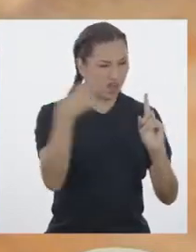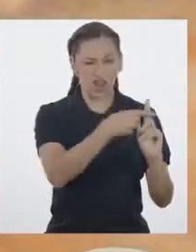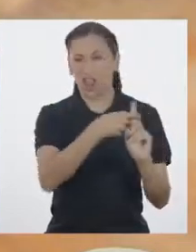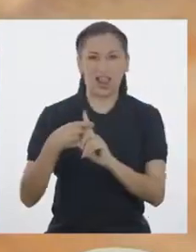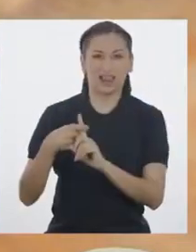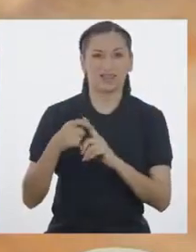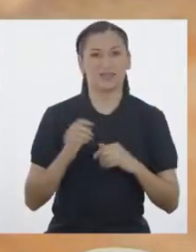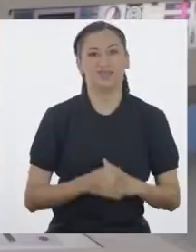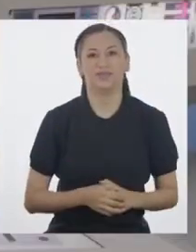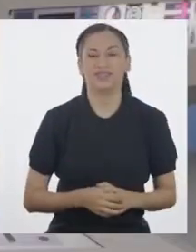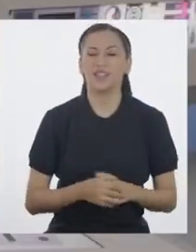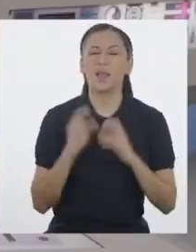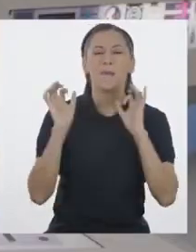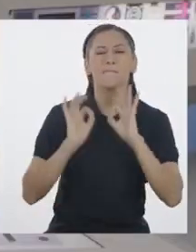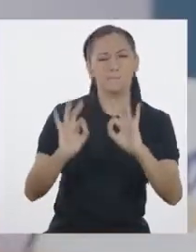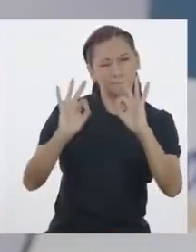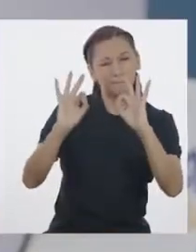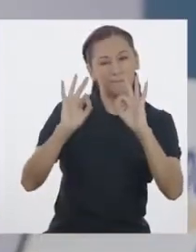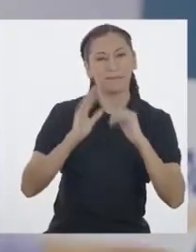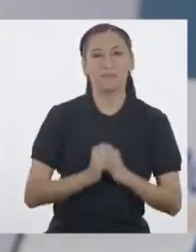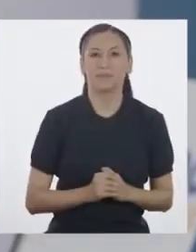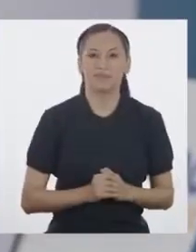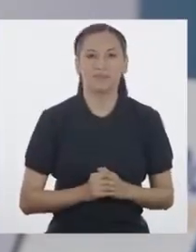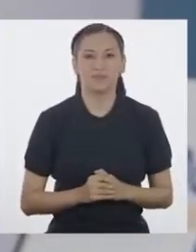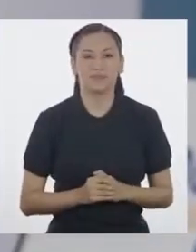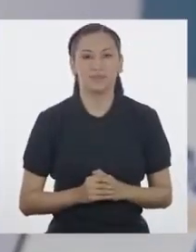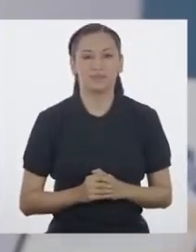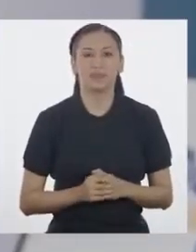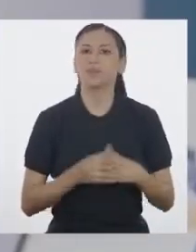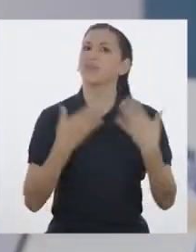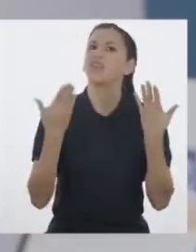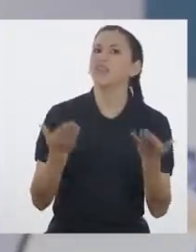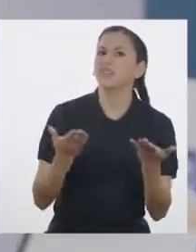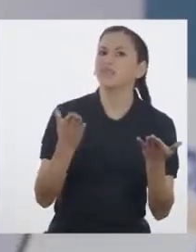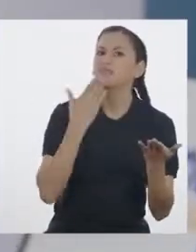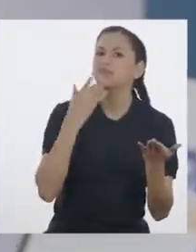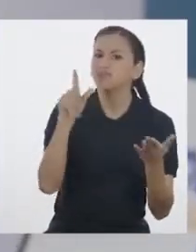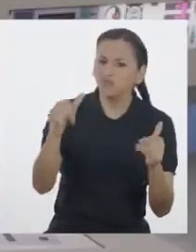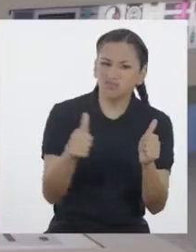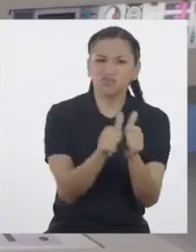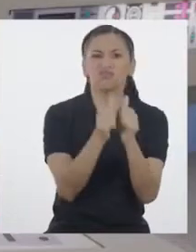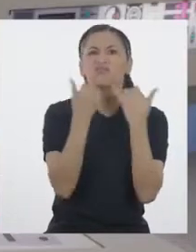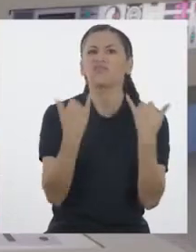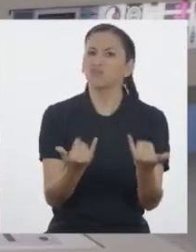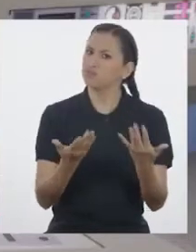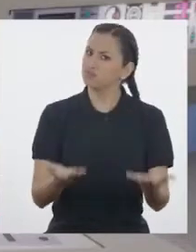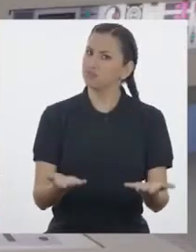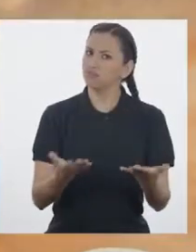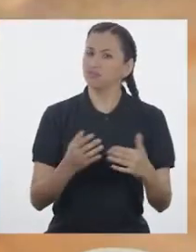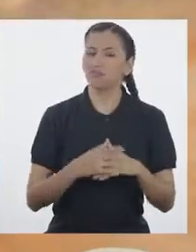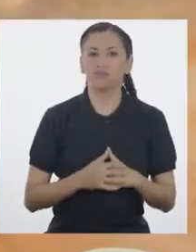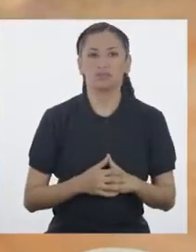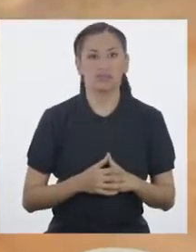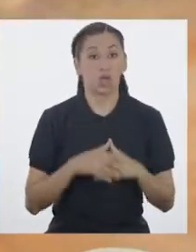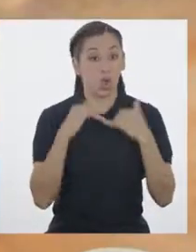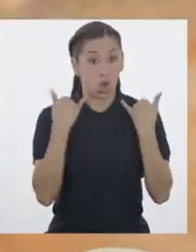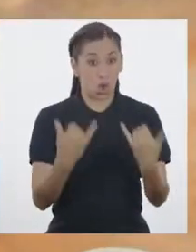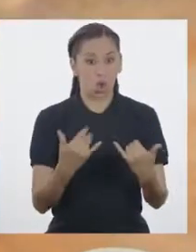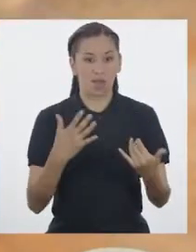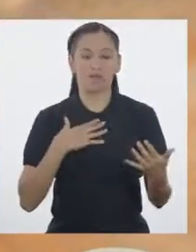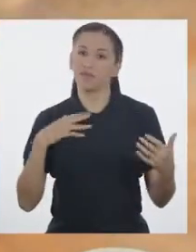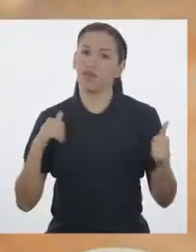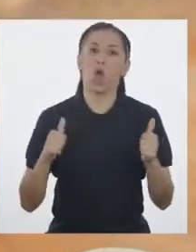logrará! ¡Genial! ¿Y quién te estará acompañando el día de hoy? ¡Ah!